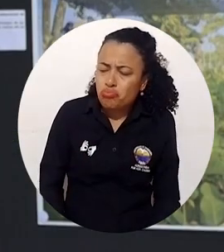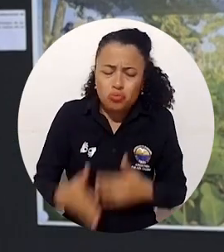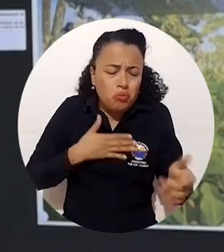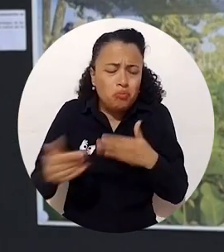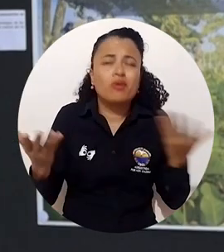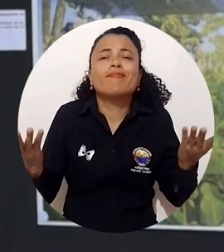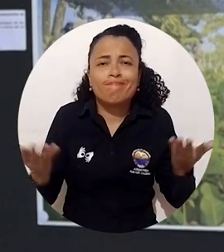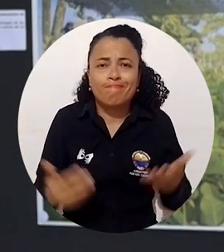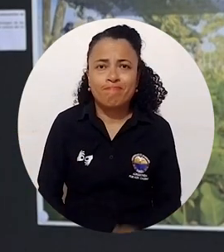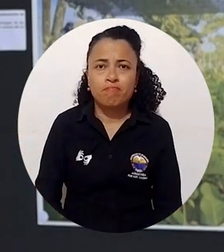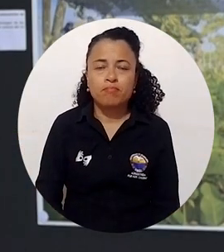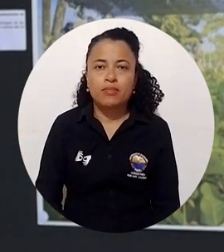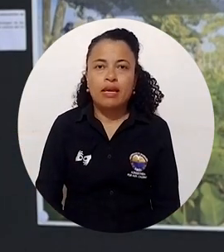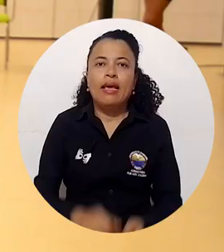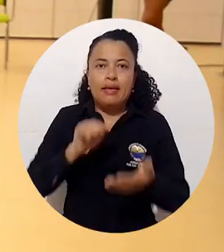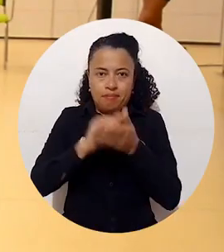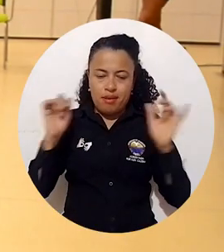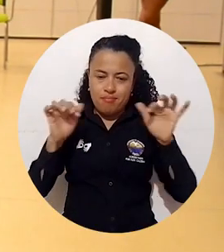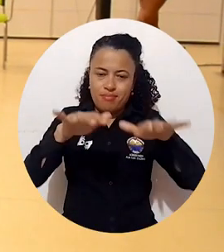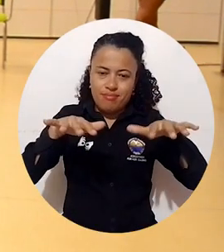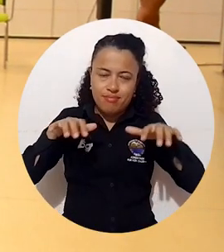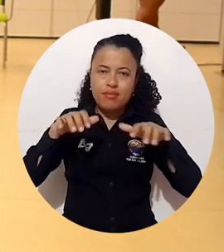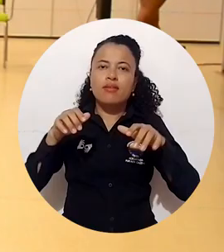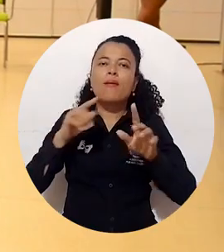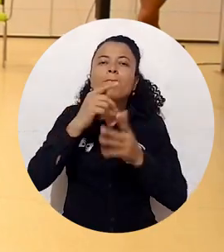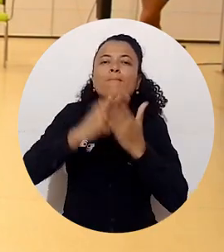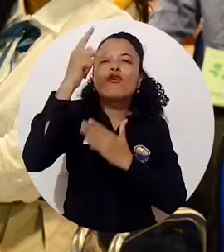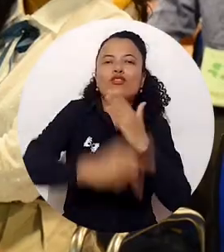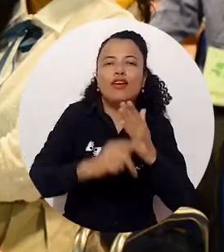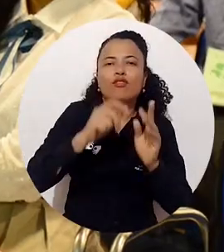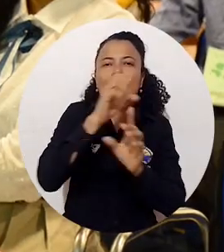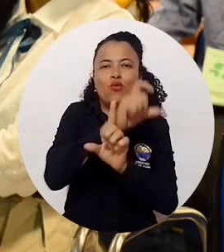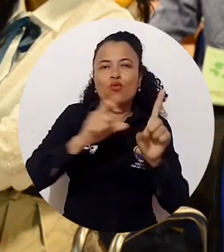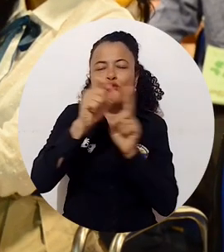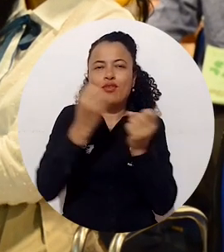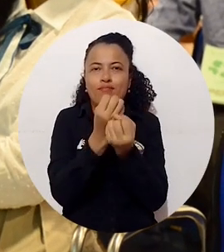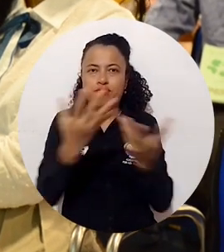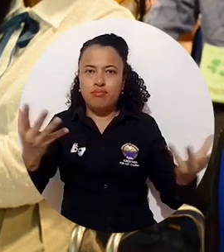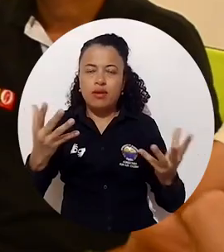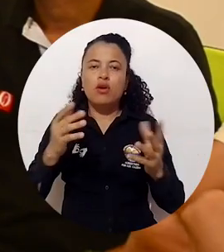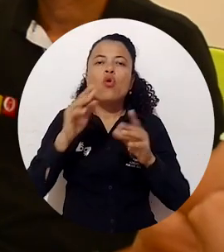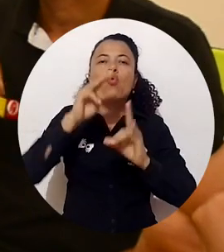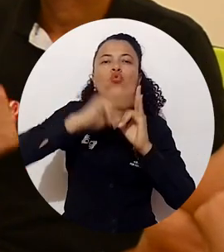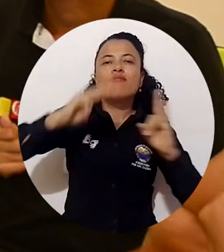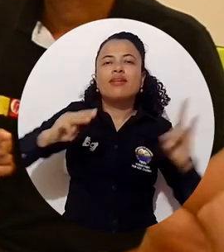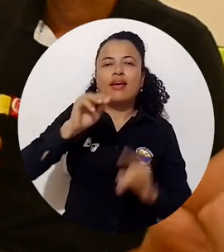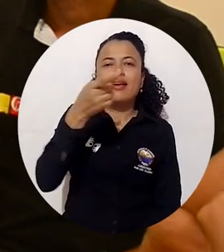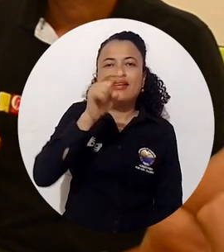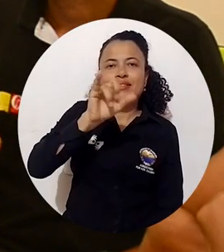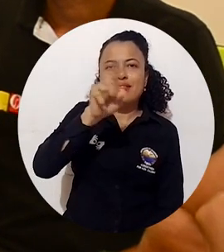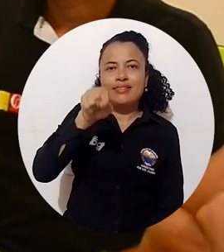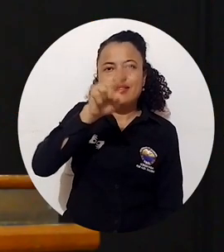fuésemos ajeno al planeta Tierra. El evento está enmarcado en un proyecto intercultural entre las universidades de Gießen y